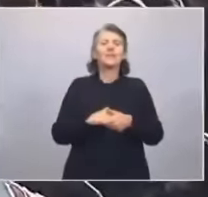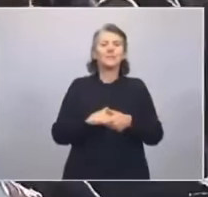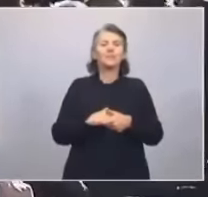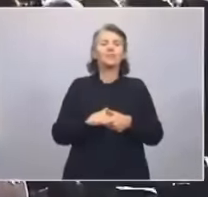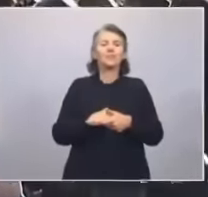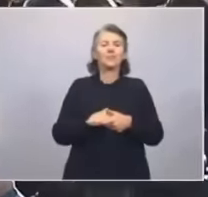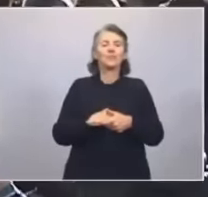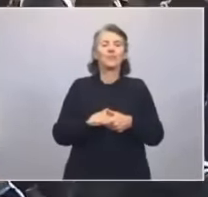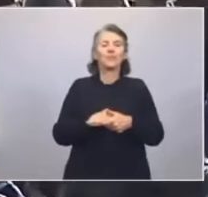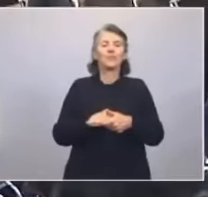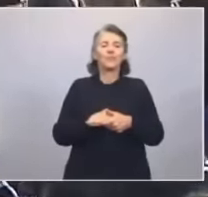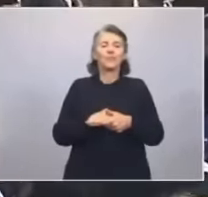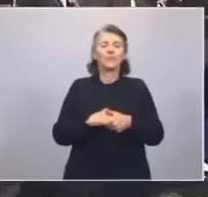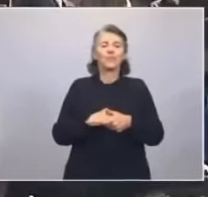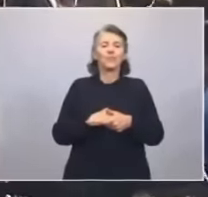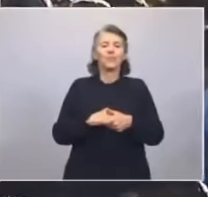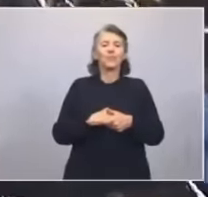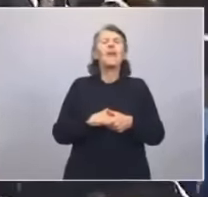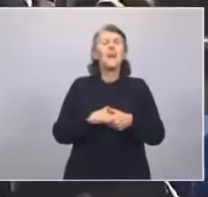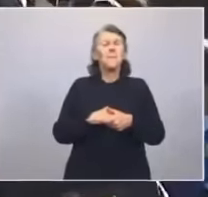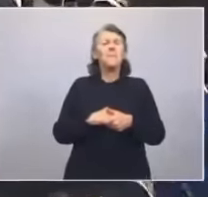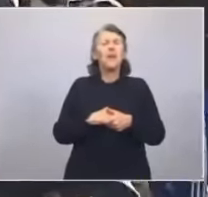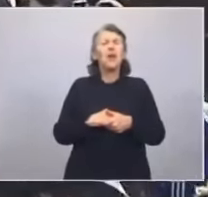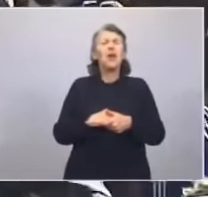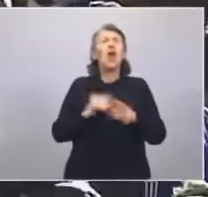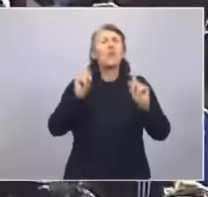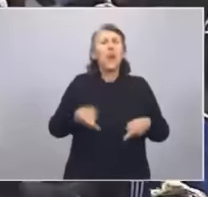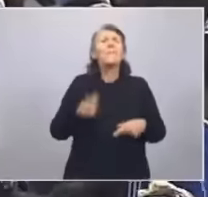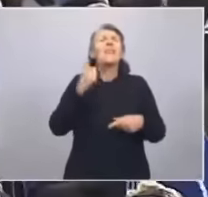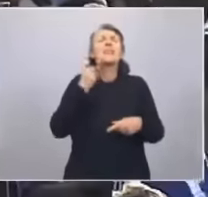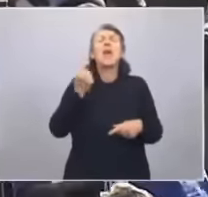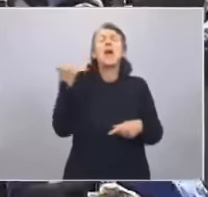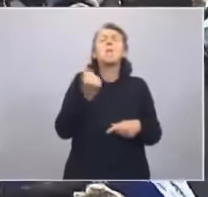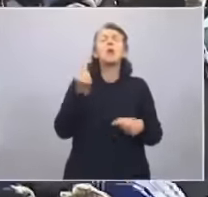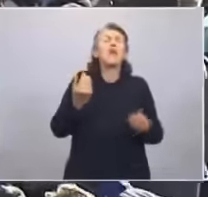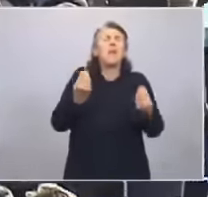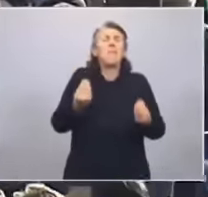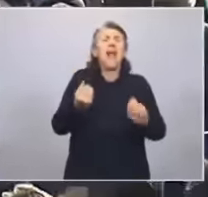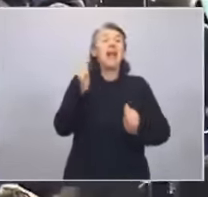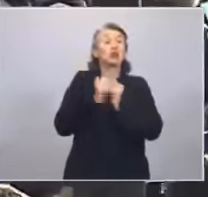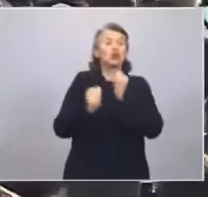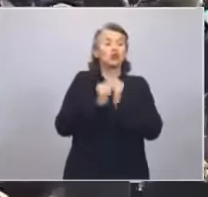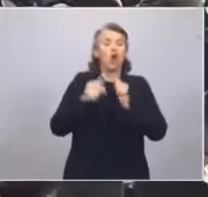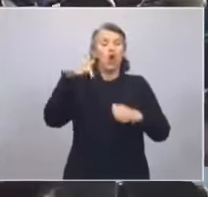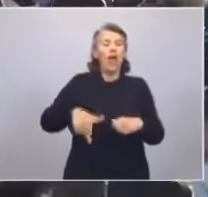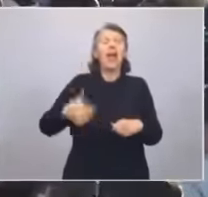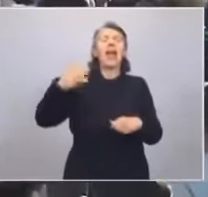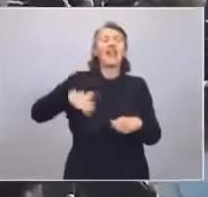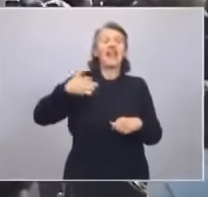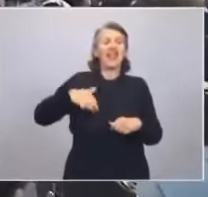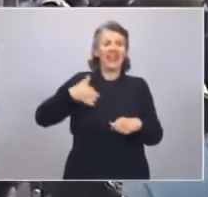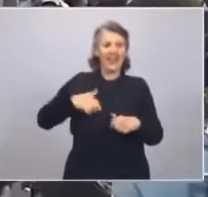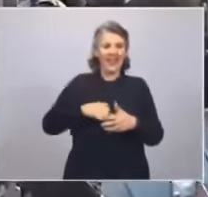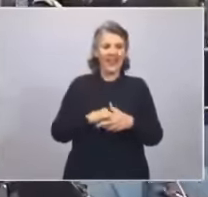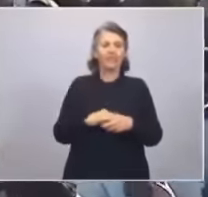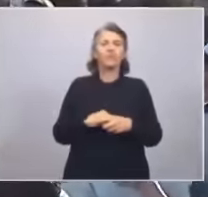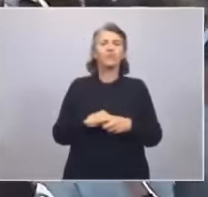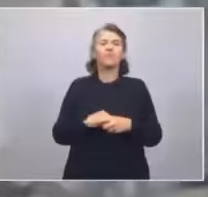sobre todo para la historia argentina. Vengo en primer lugar